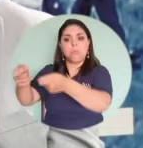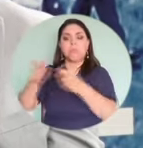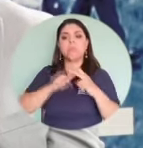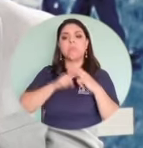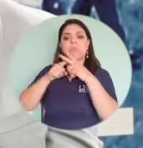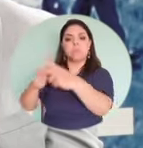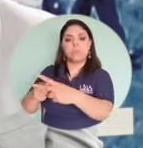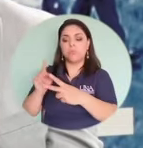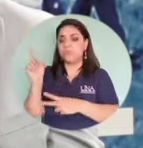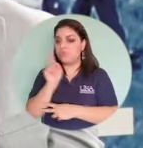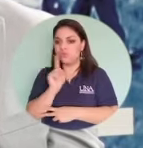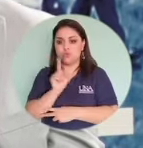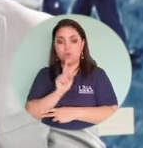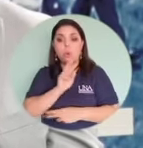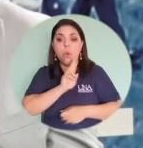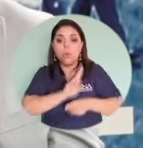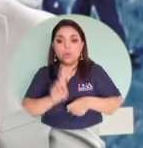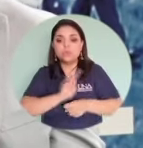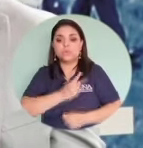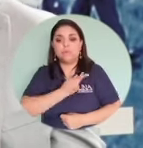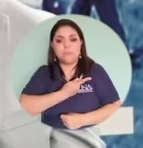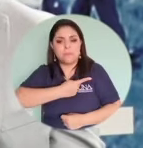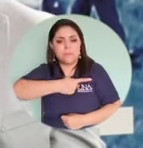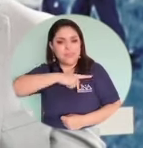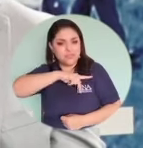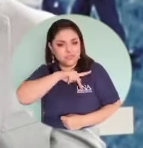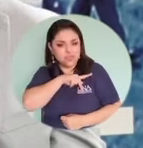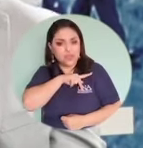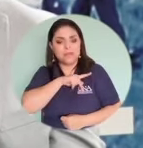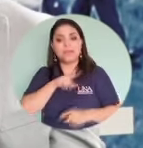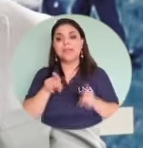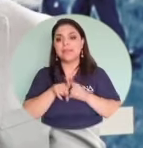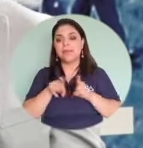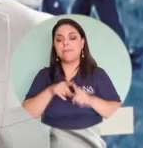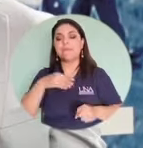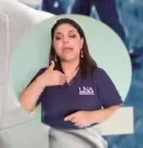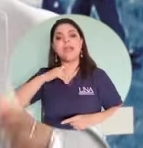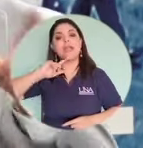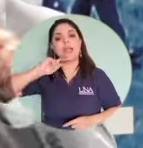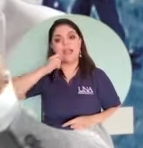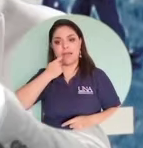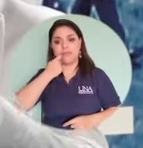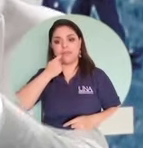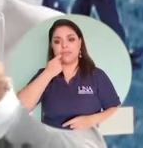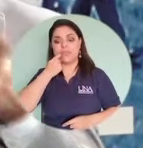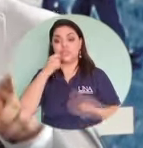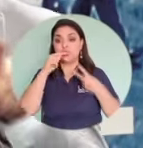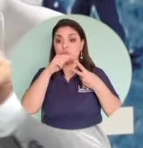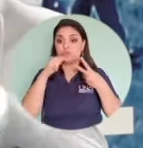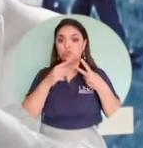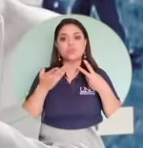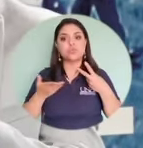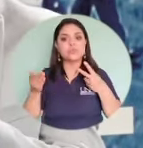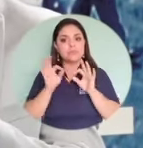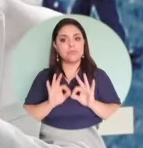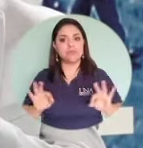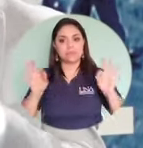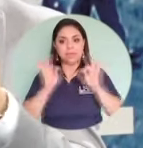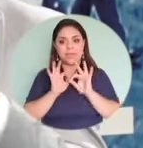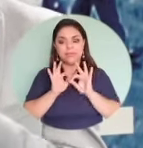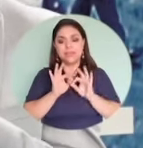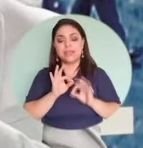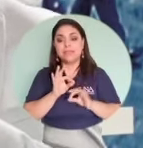tercero, a nadie, es de uso personalísimo y también tiene una clave. Entonces, la combinación de estos dos elementos